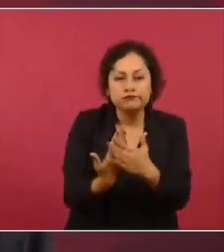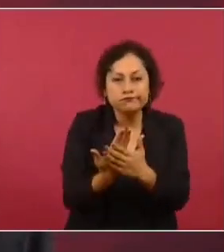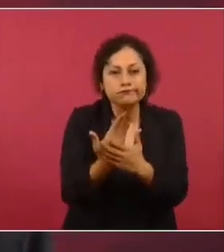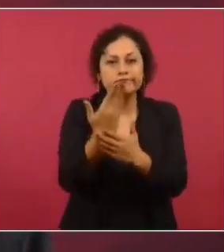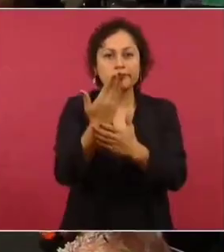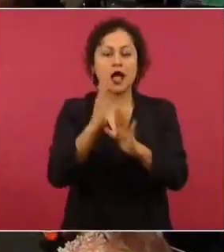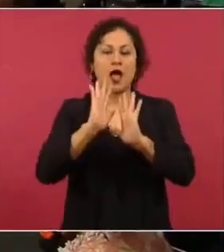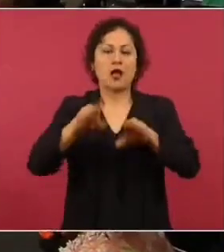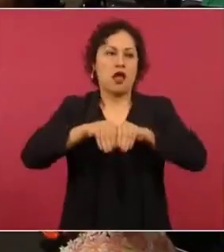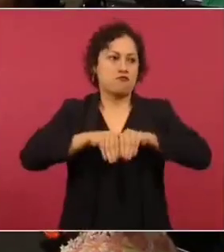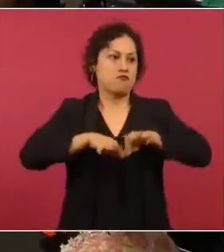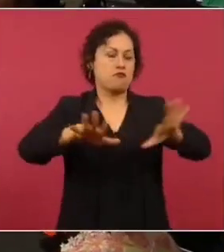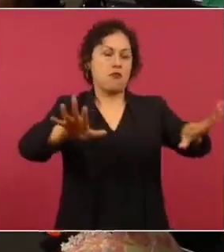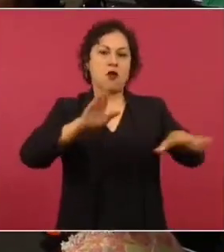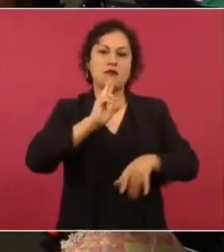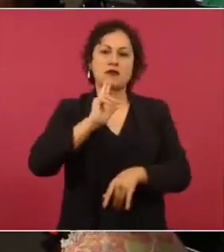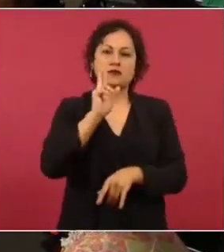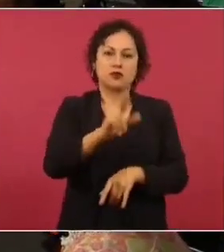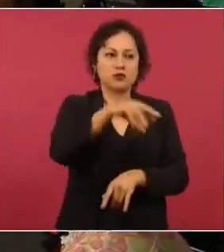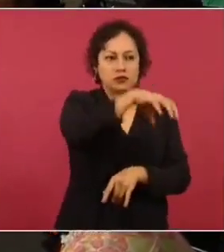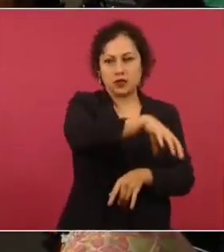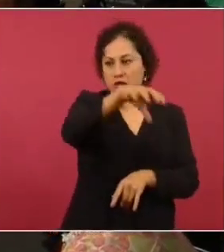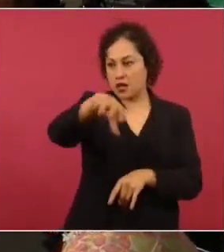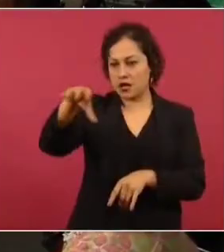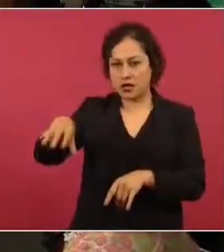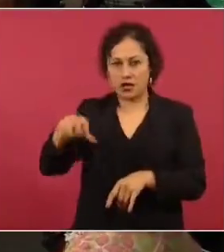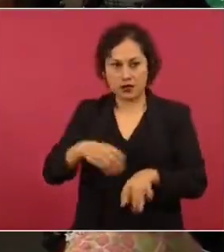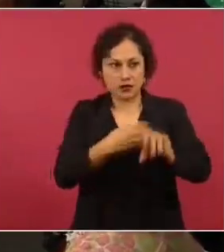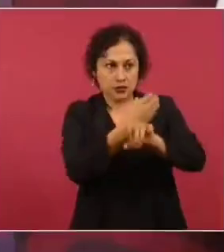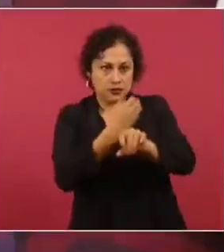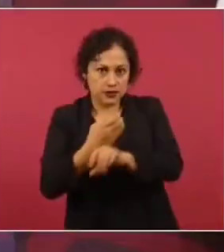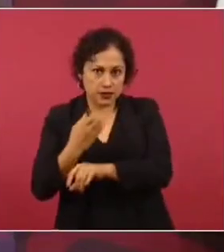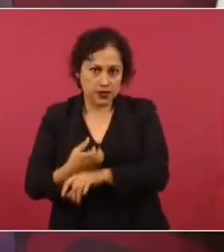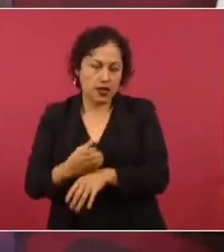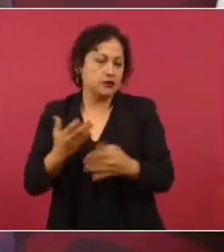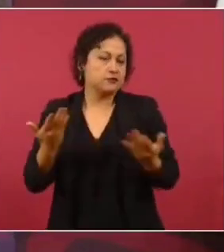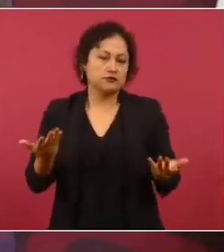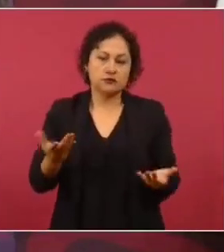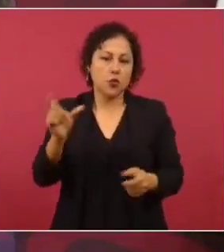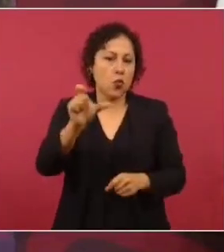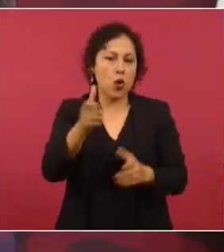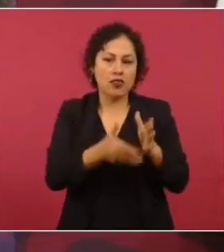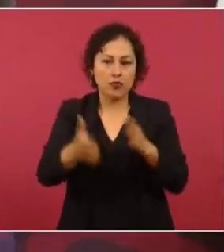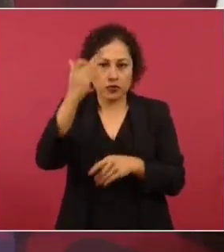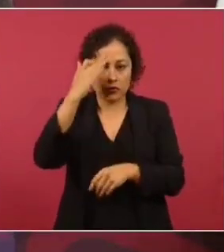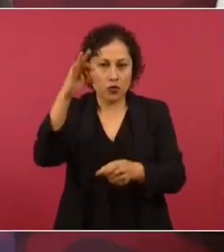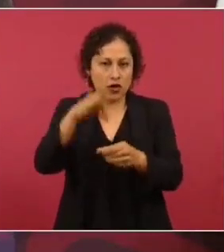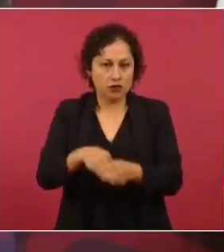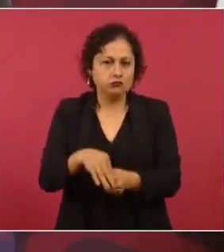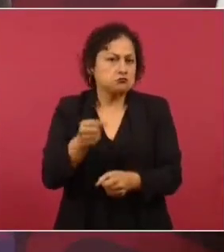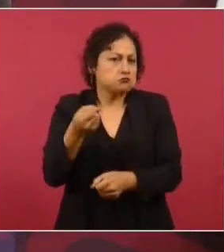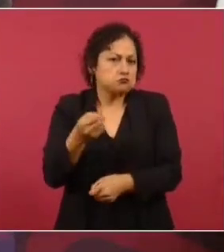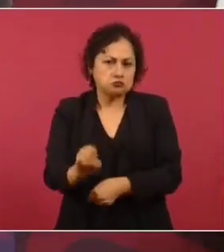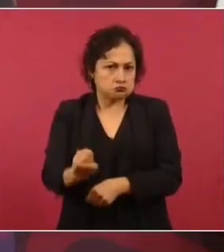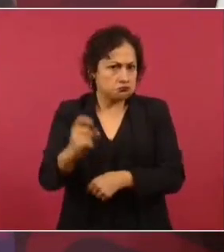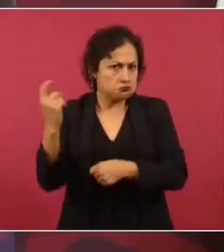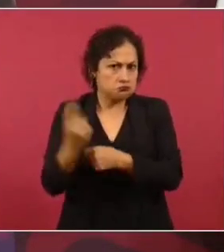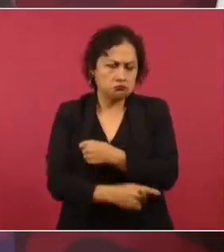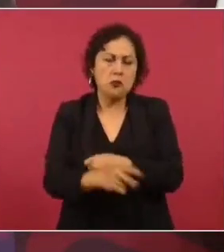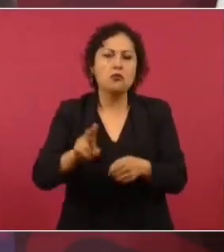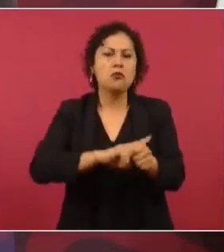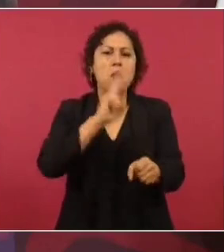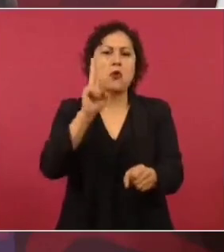conozcamos los resultados distritales oficiales de cualquier elección. Igualmente se